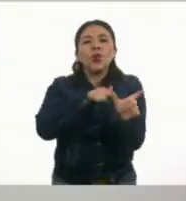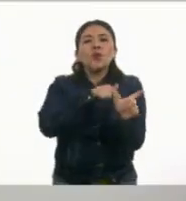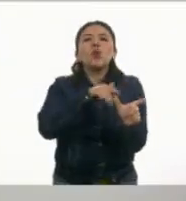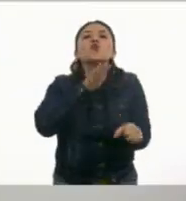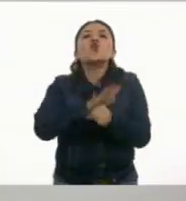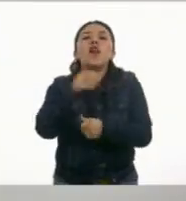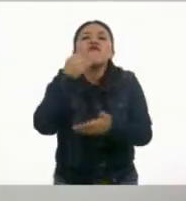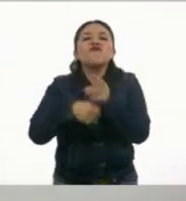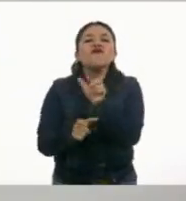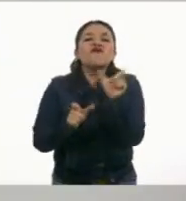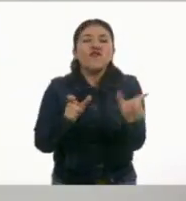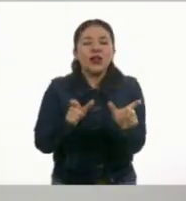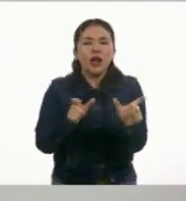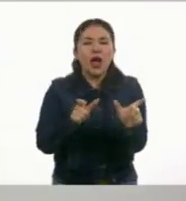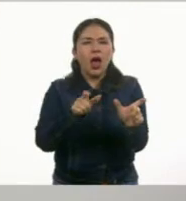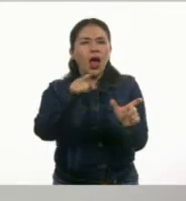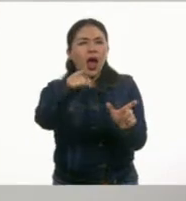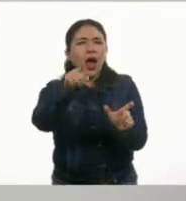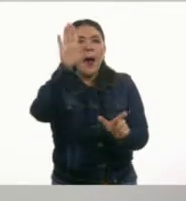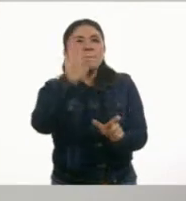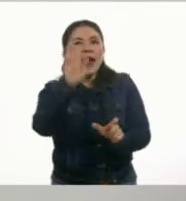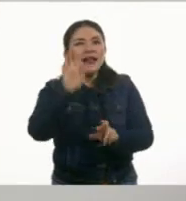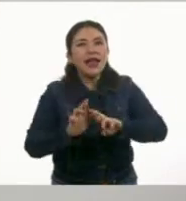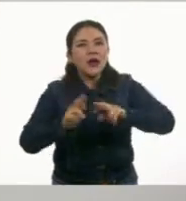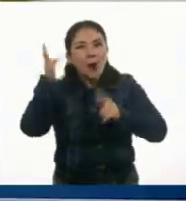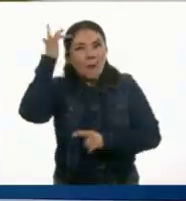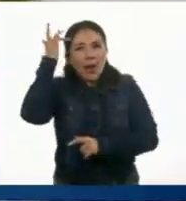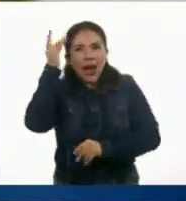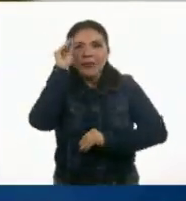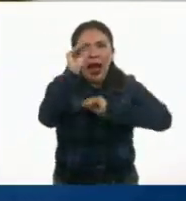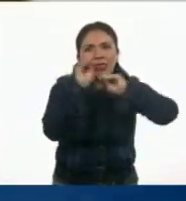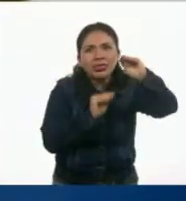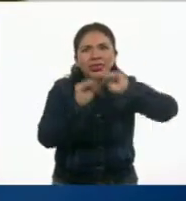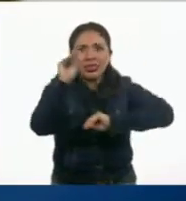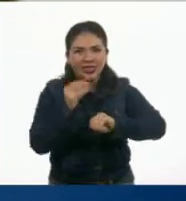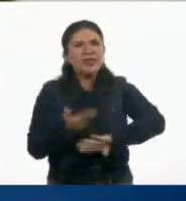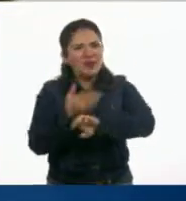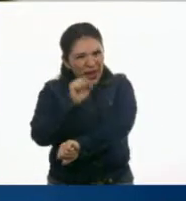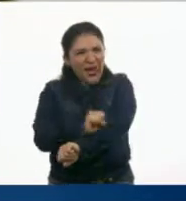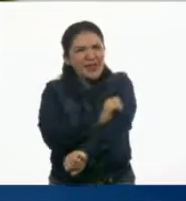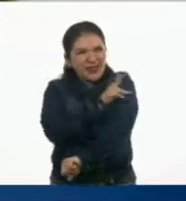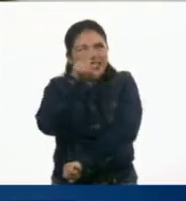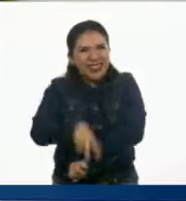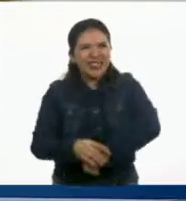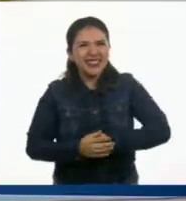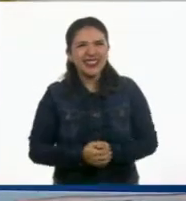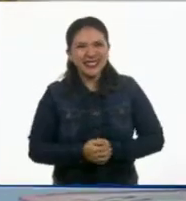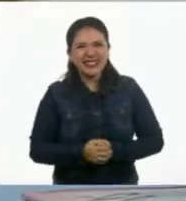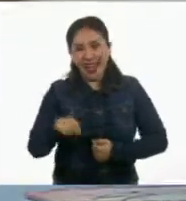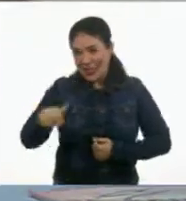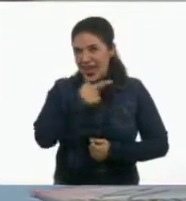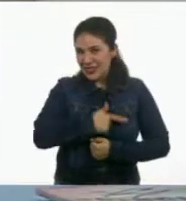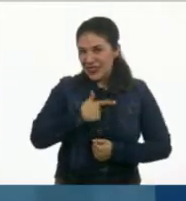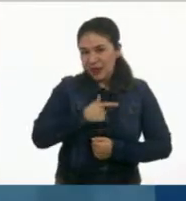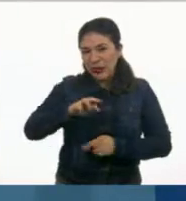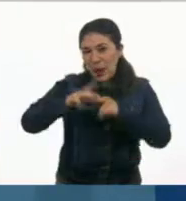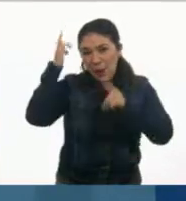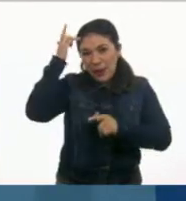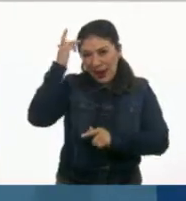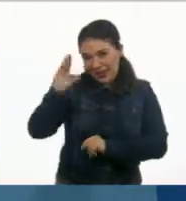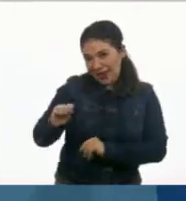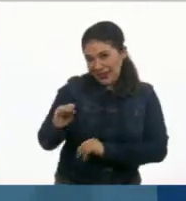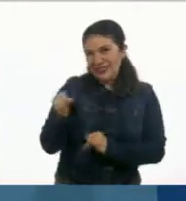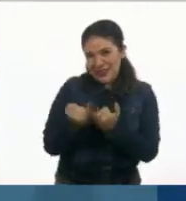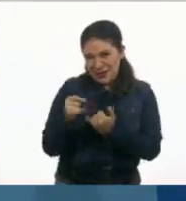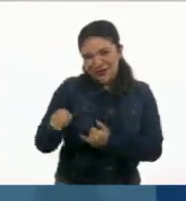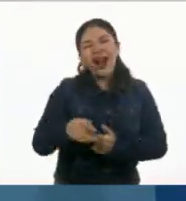A ver. Ay, esto es como armar un rompecabezas. Qué emocionante. A ti te encantan. Seguramente, como todo niño,